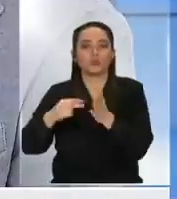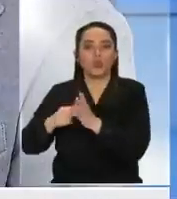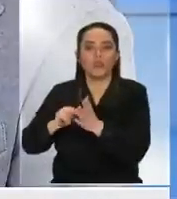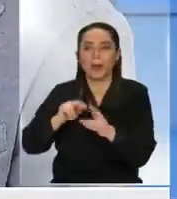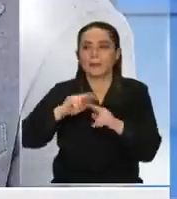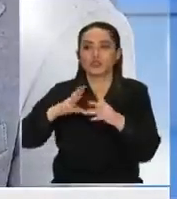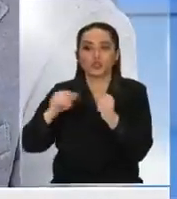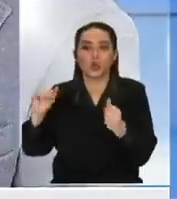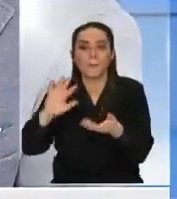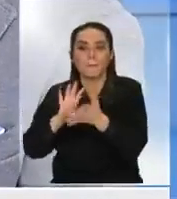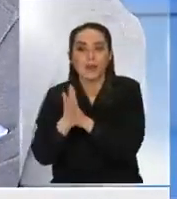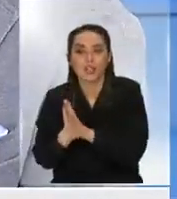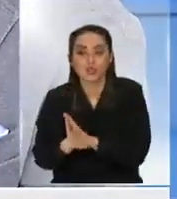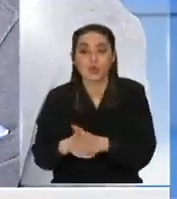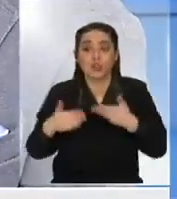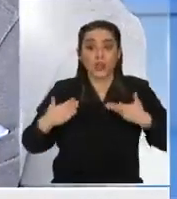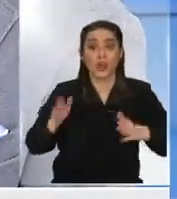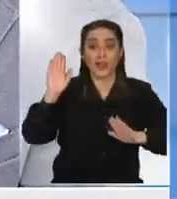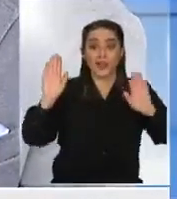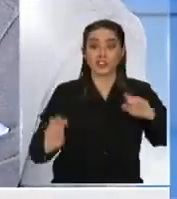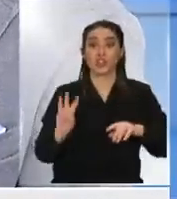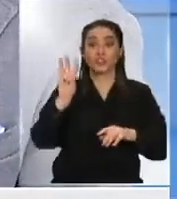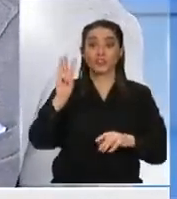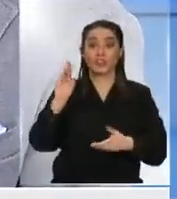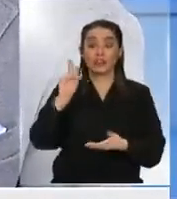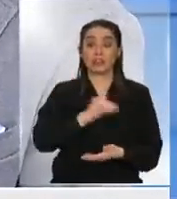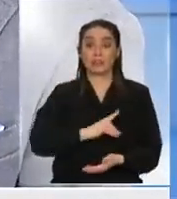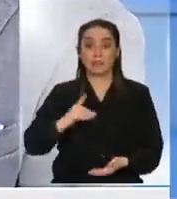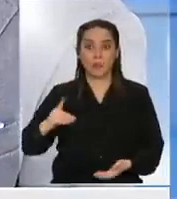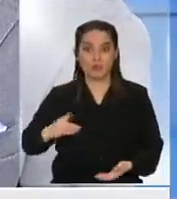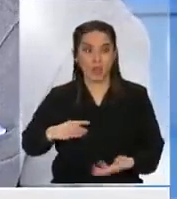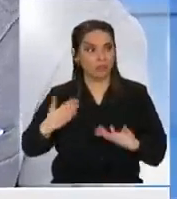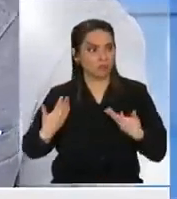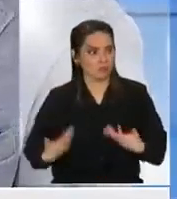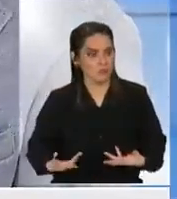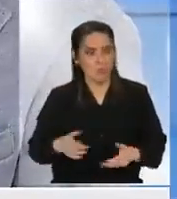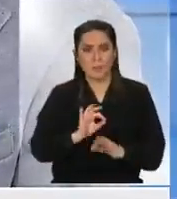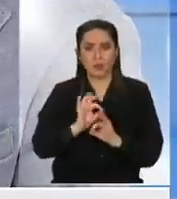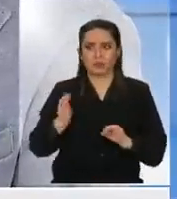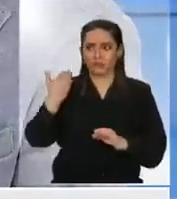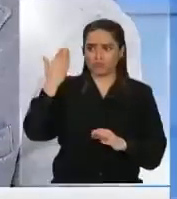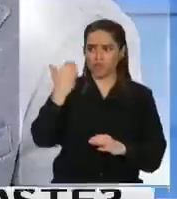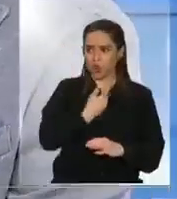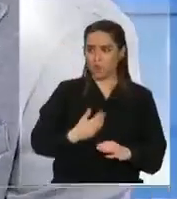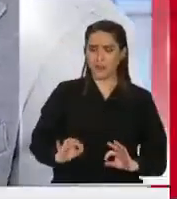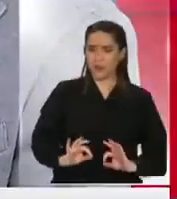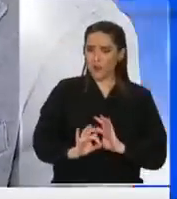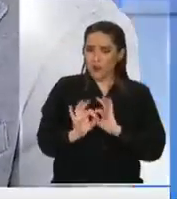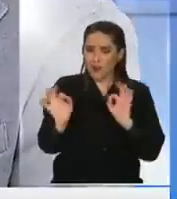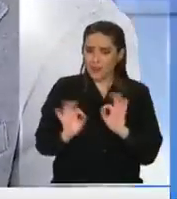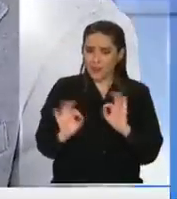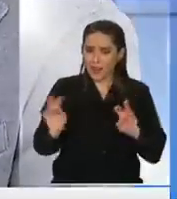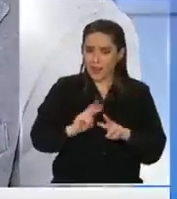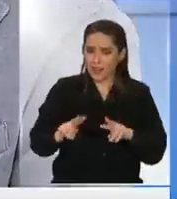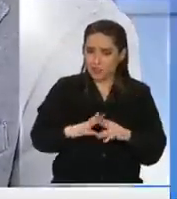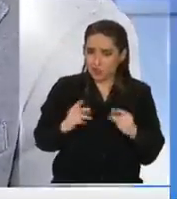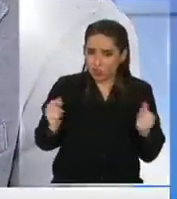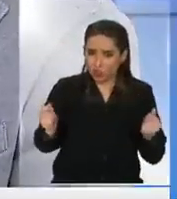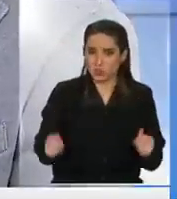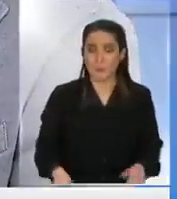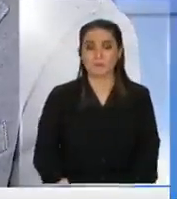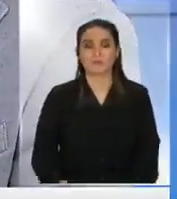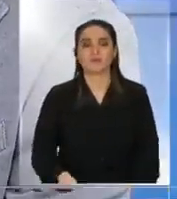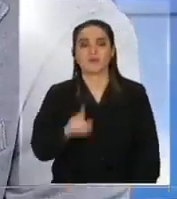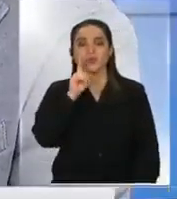ministros y que no hicieron nada por resolver y que no dieron el ancho entonces llama la atención si te hago elegir entre Fidel Castro o Hugo Chávez ¿con cuál te queda?